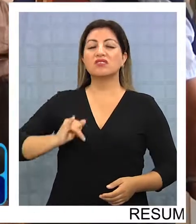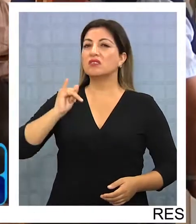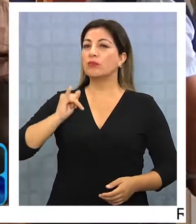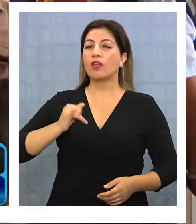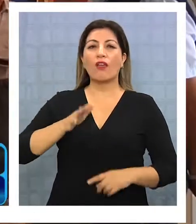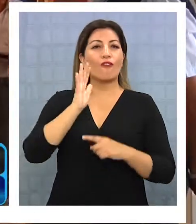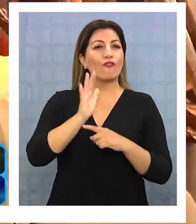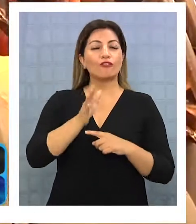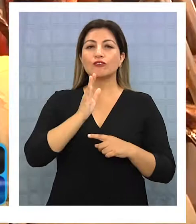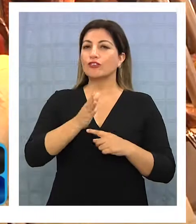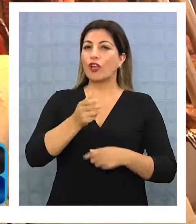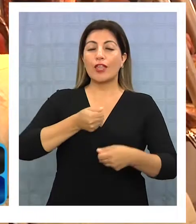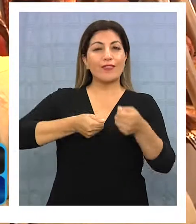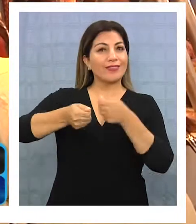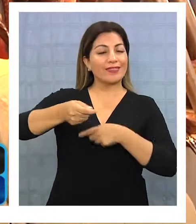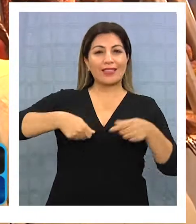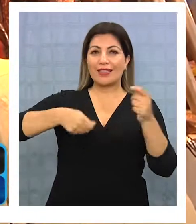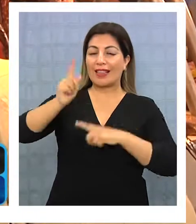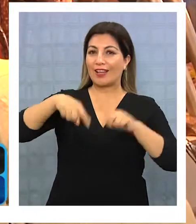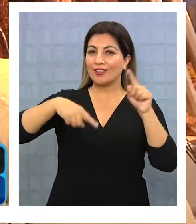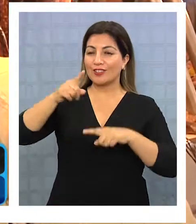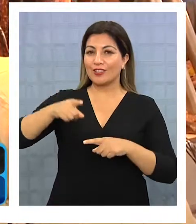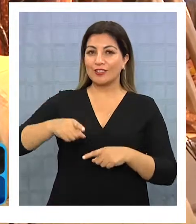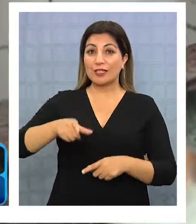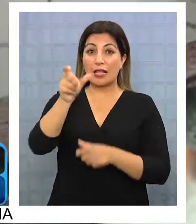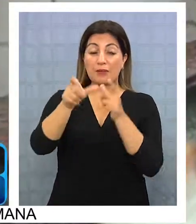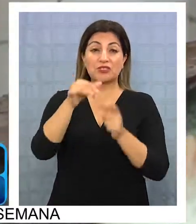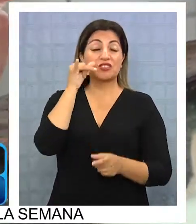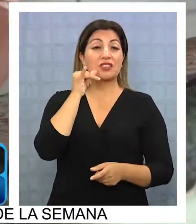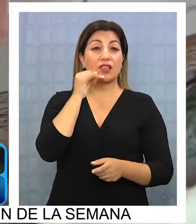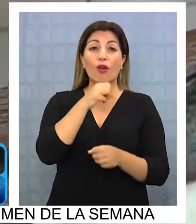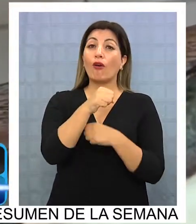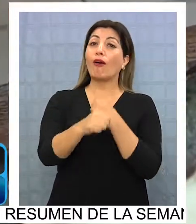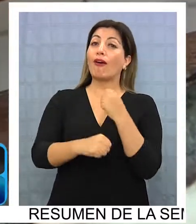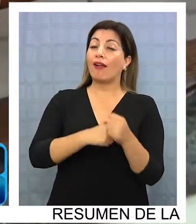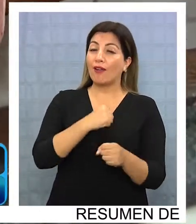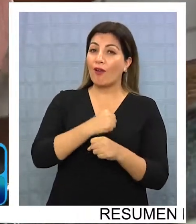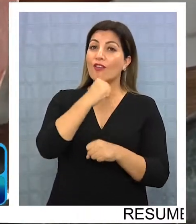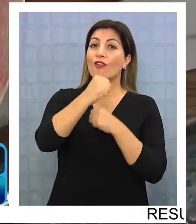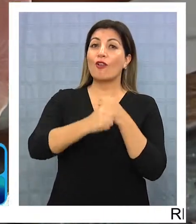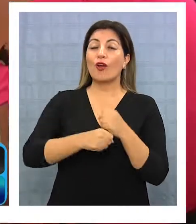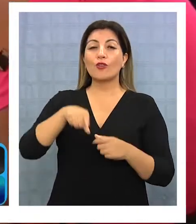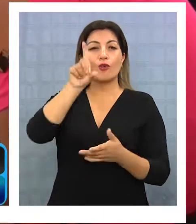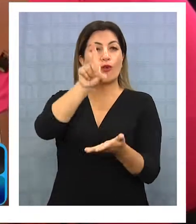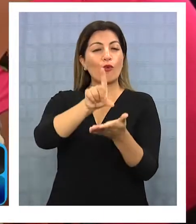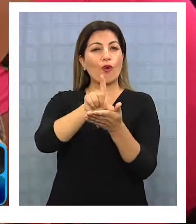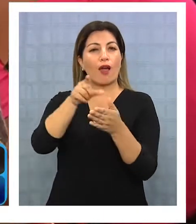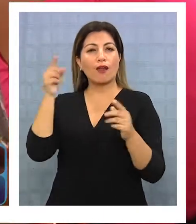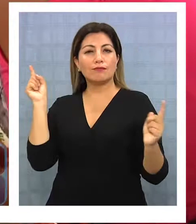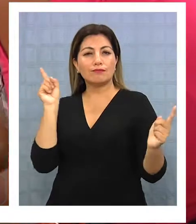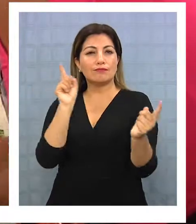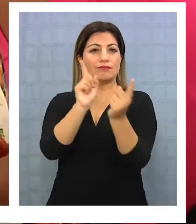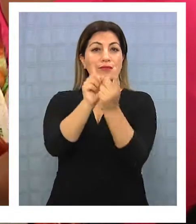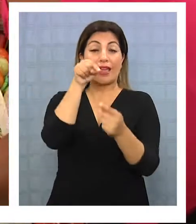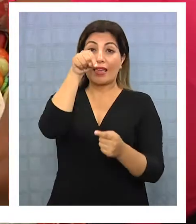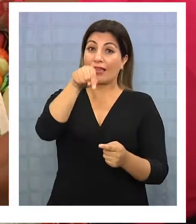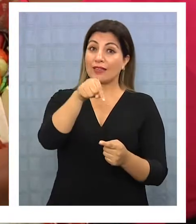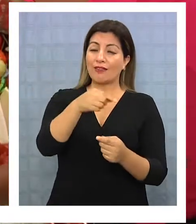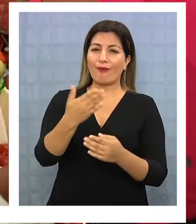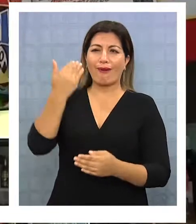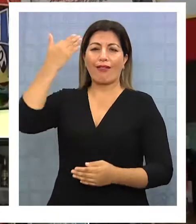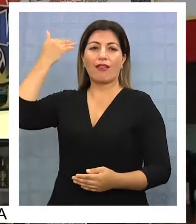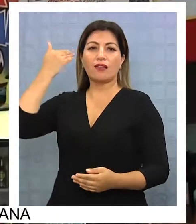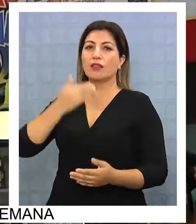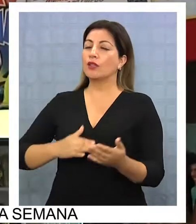función de proveer de víveres y mercadería a los itiqueños y viajeros, con los años sigue siendo un punto de encuentro. Aquí, desde sus inicios,